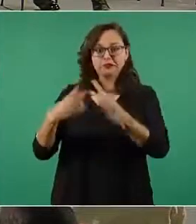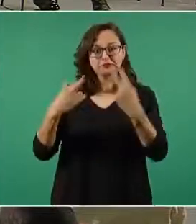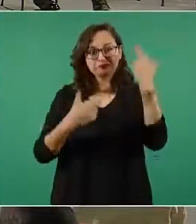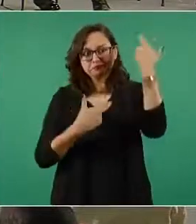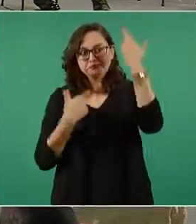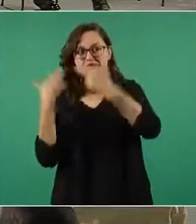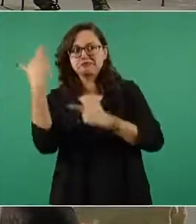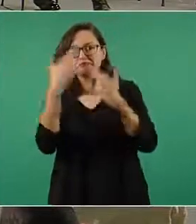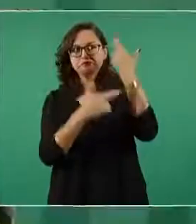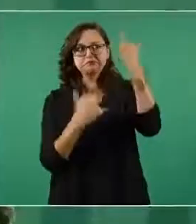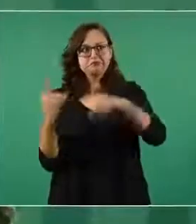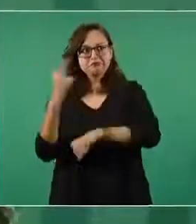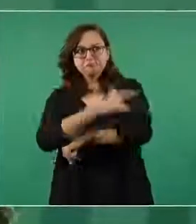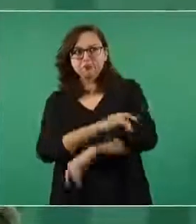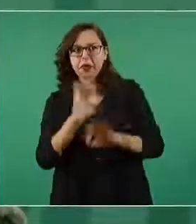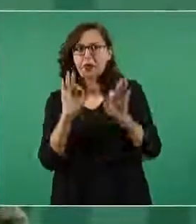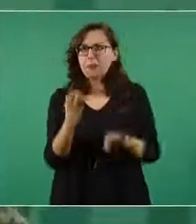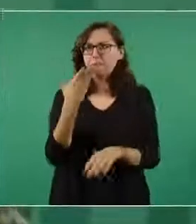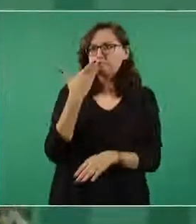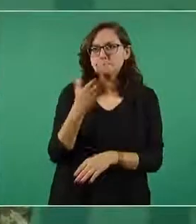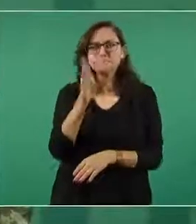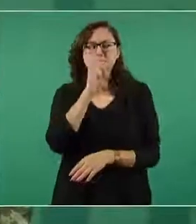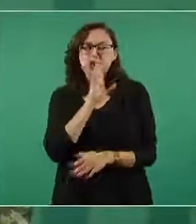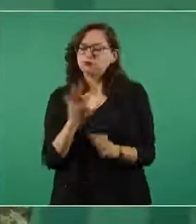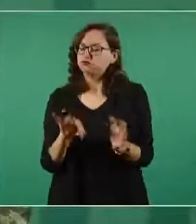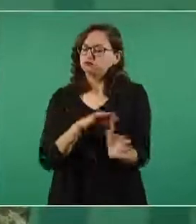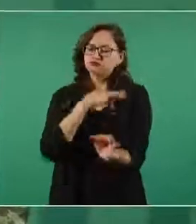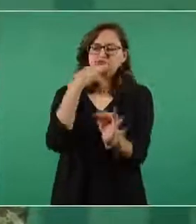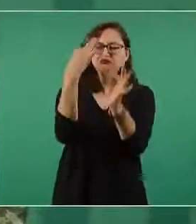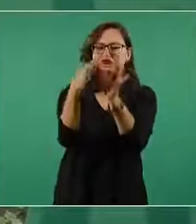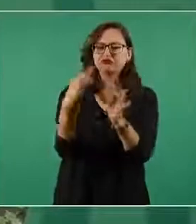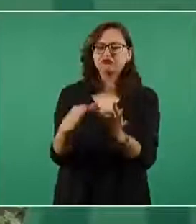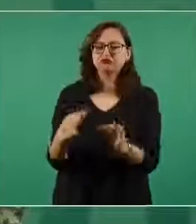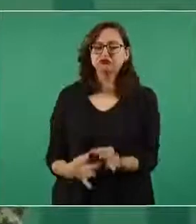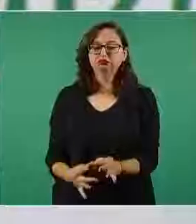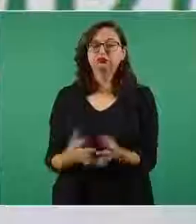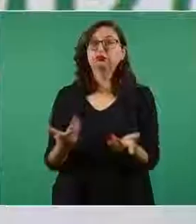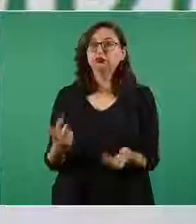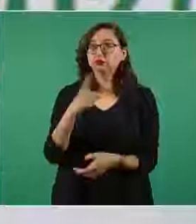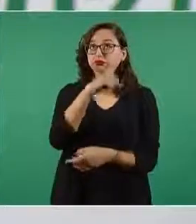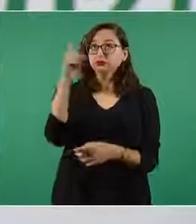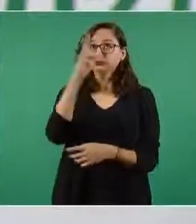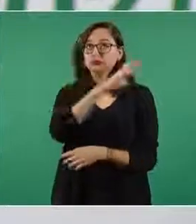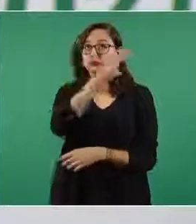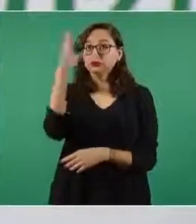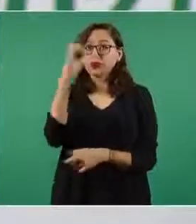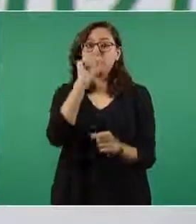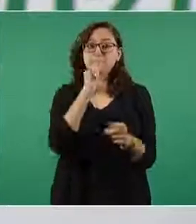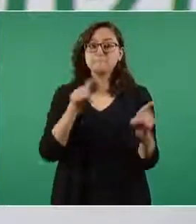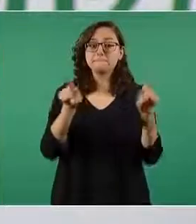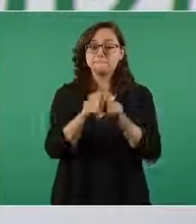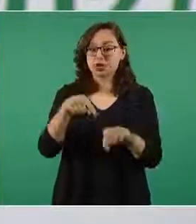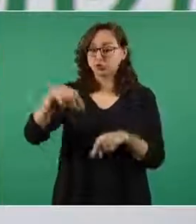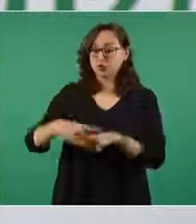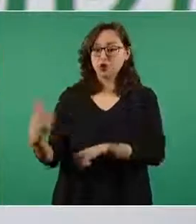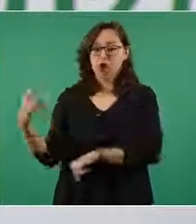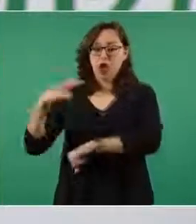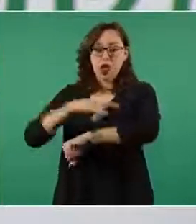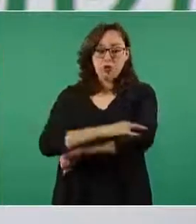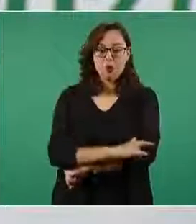verificar que el aeropuerto reúne las características tanto en el componente del espacio aéreo como en las operaciones en el